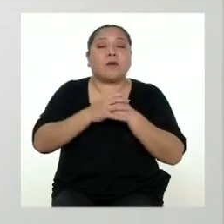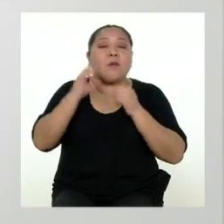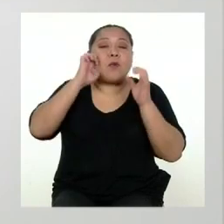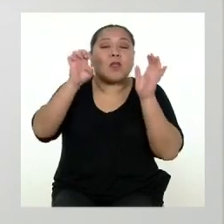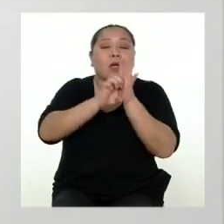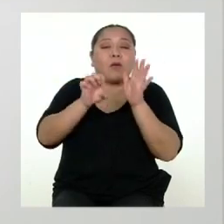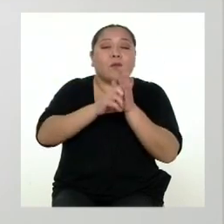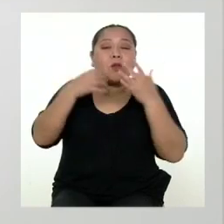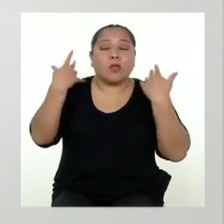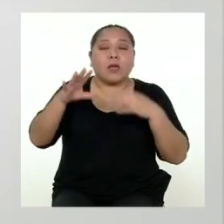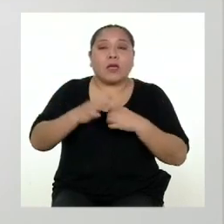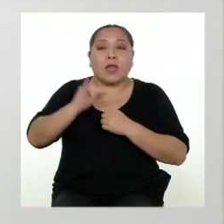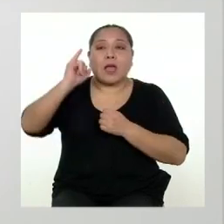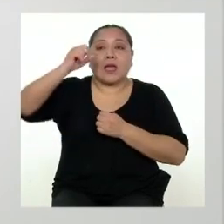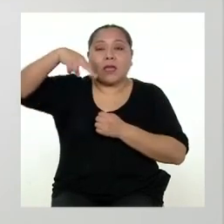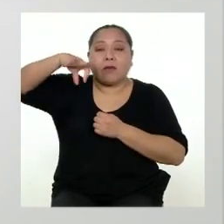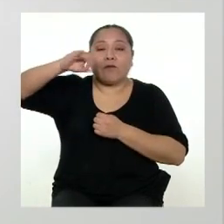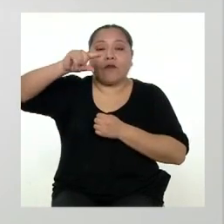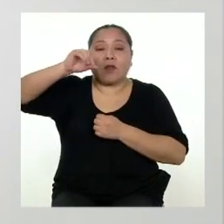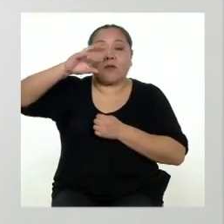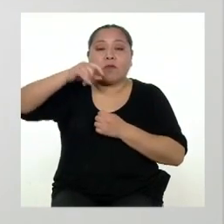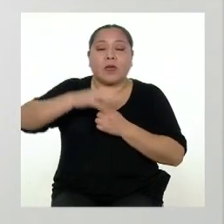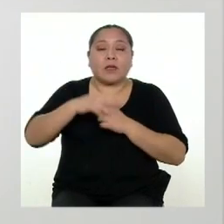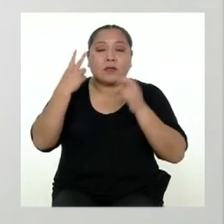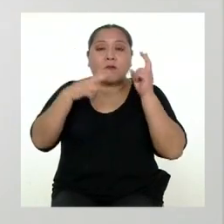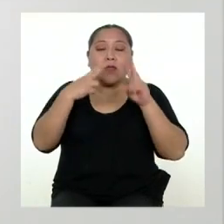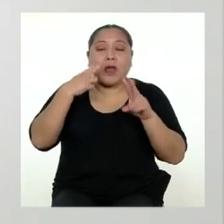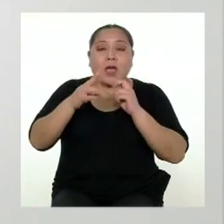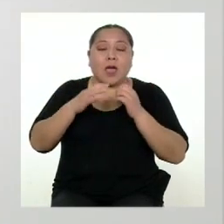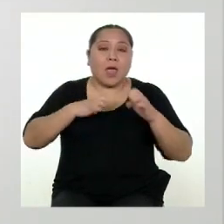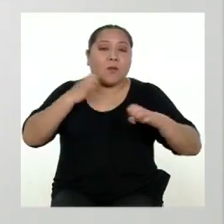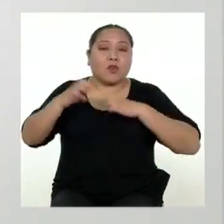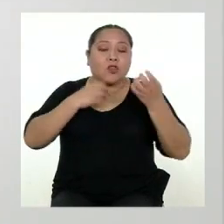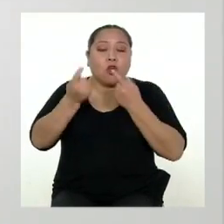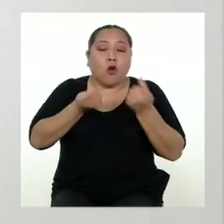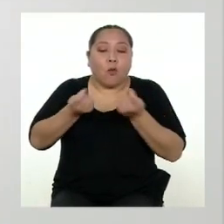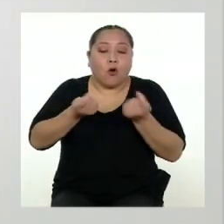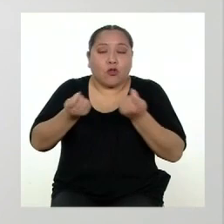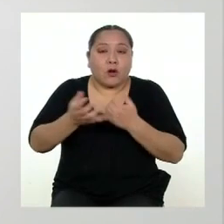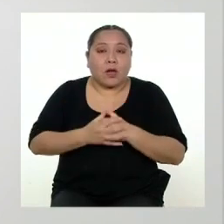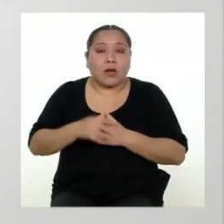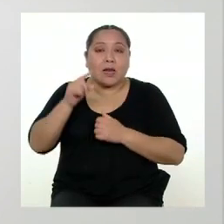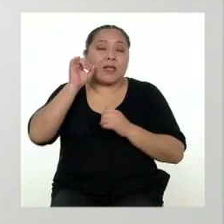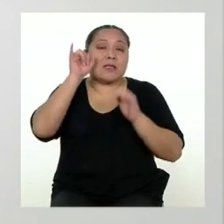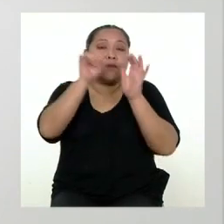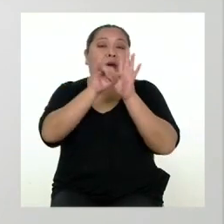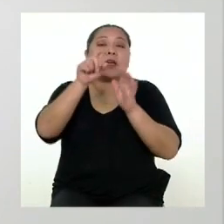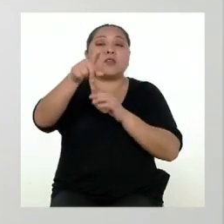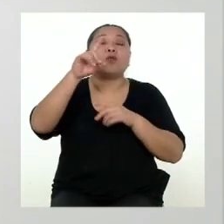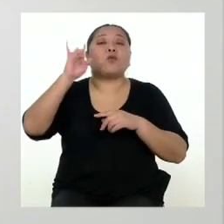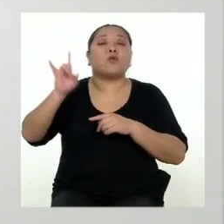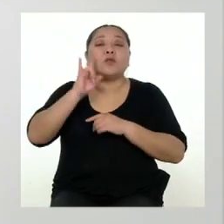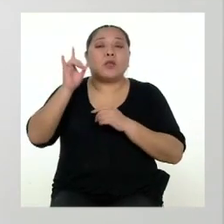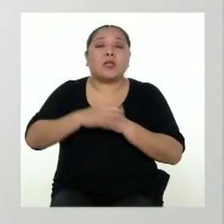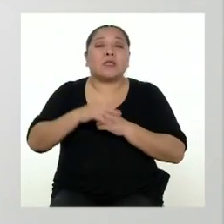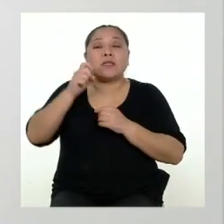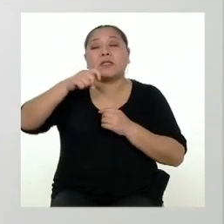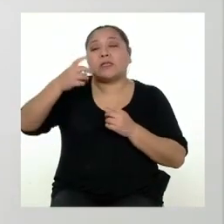ejemplo, ya que la infografía que realizarán se tratará sobre las emociones y cómo manejarlas, las imágenes que utilizarán